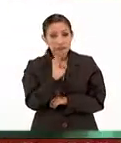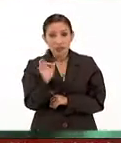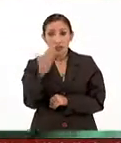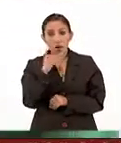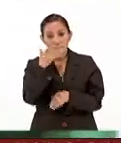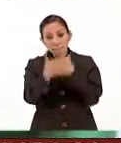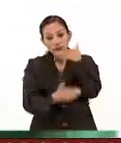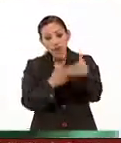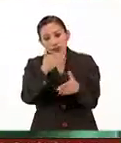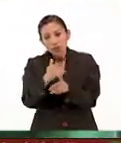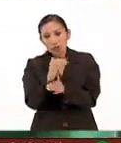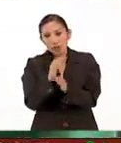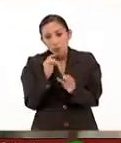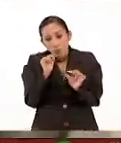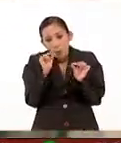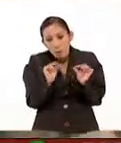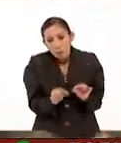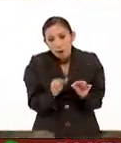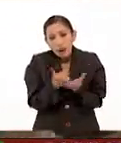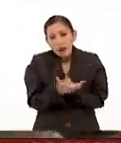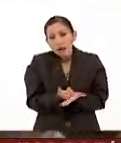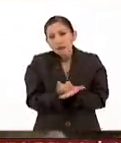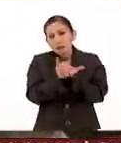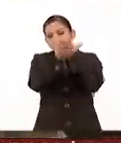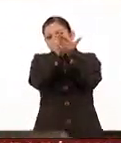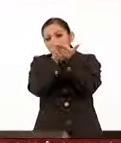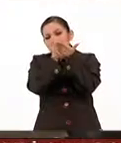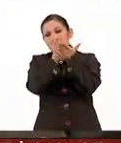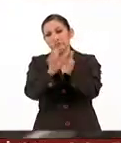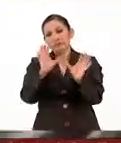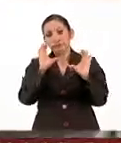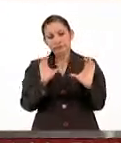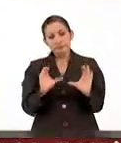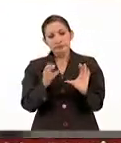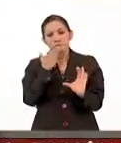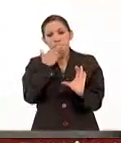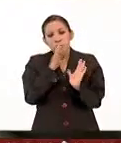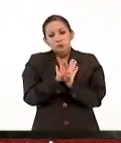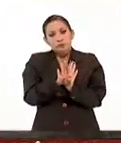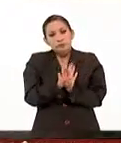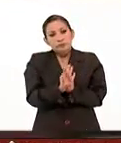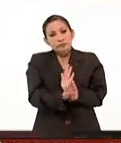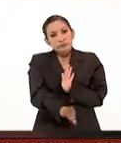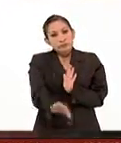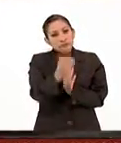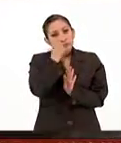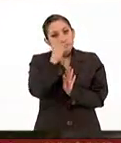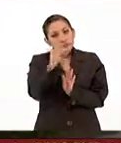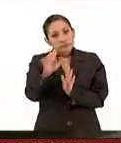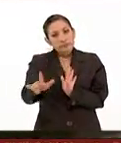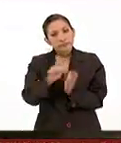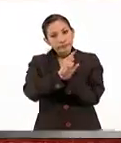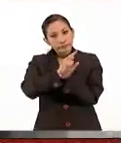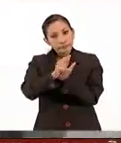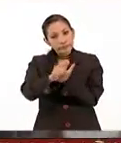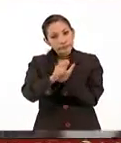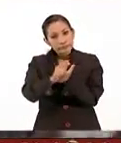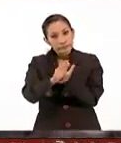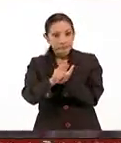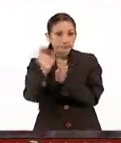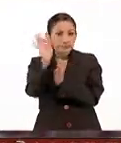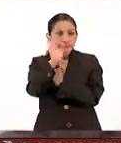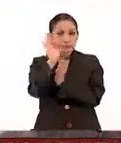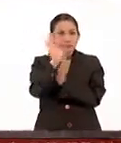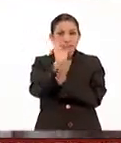los procesos mínimos, los procesos que nos ayudan a conservar y a mantener un alimento inocuo, es muy